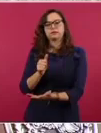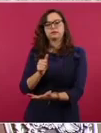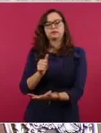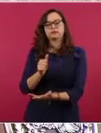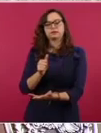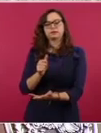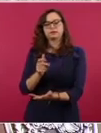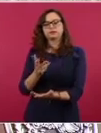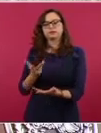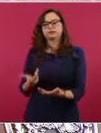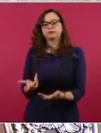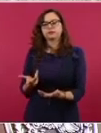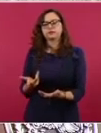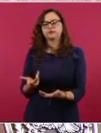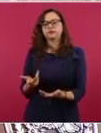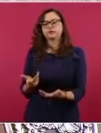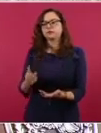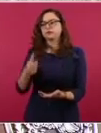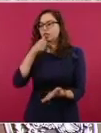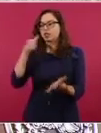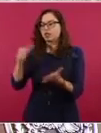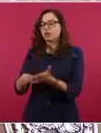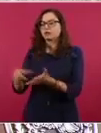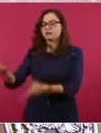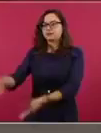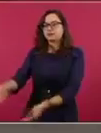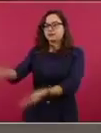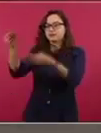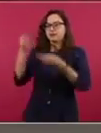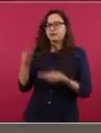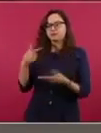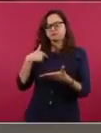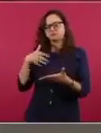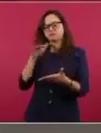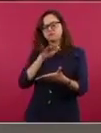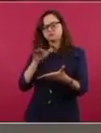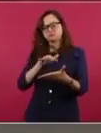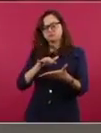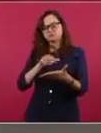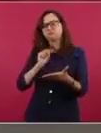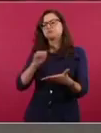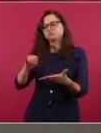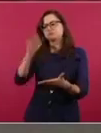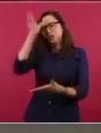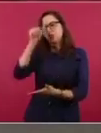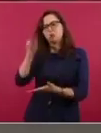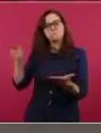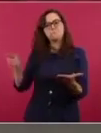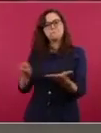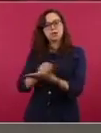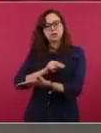consultar, me envió la carta y estuve de acuerdo, porque